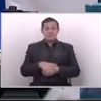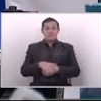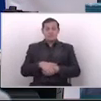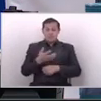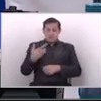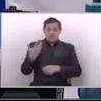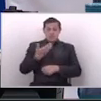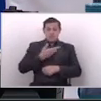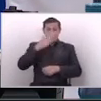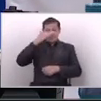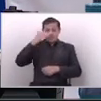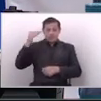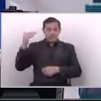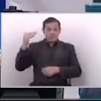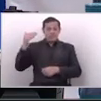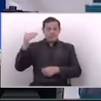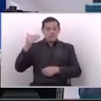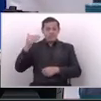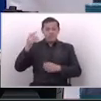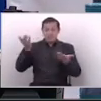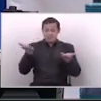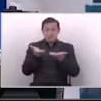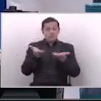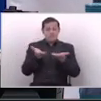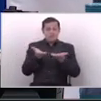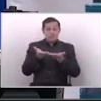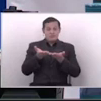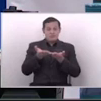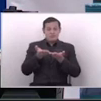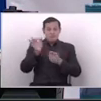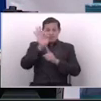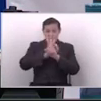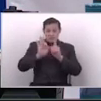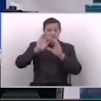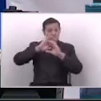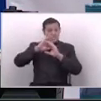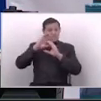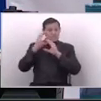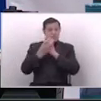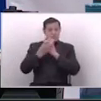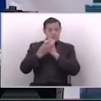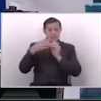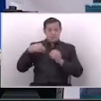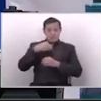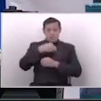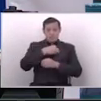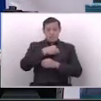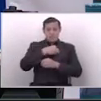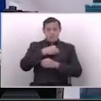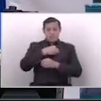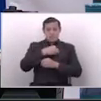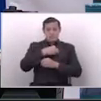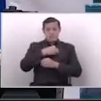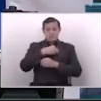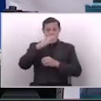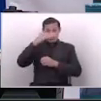lo que nosotros, como país, estamos generando, es una mejor cultura, clínica, médica, y